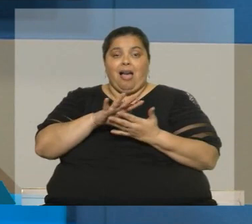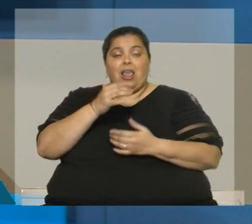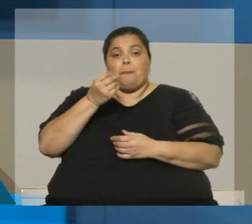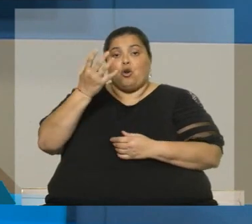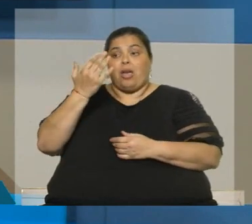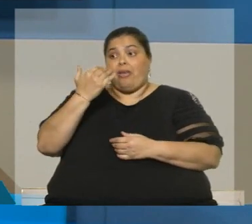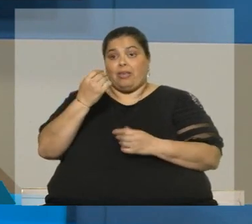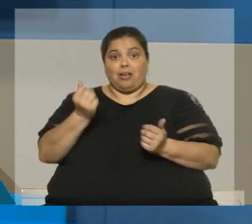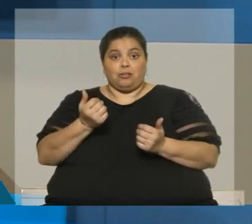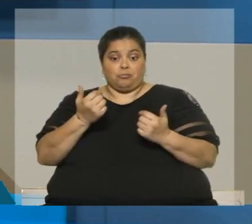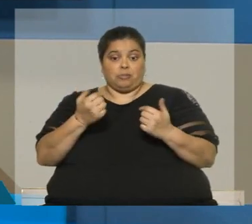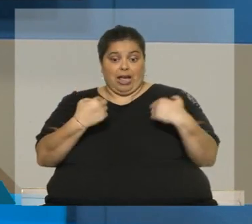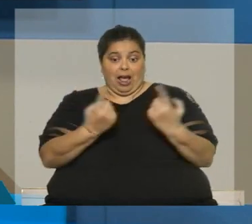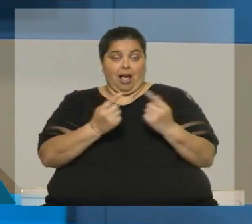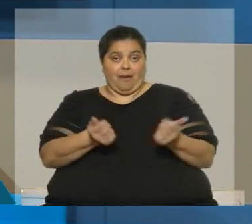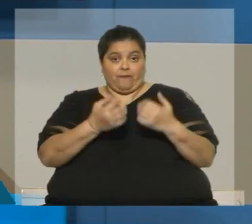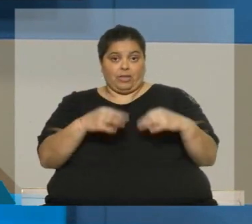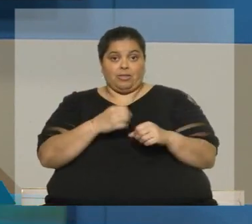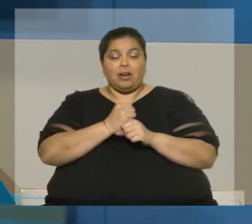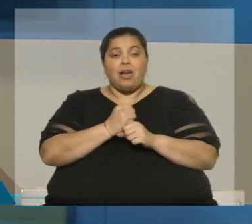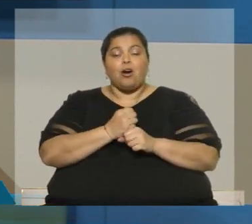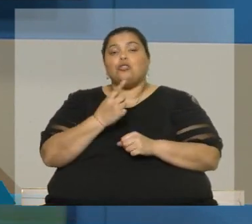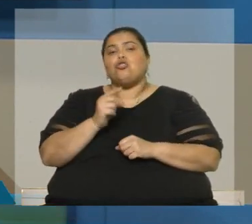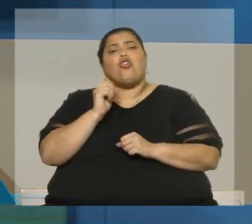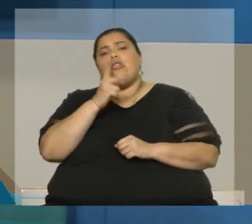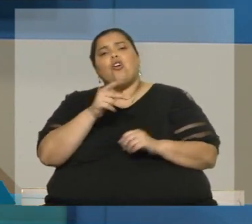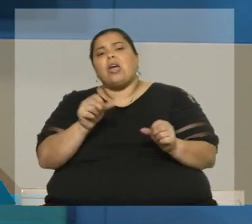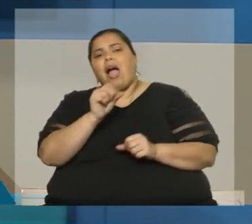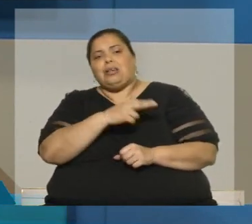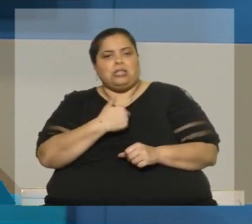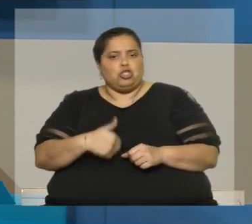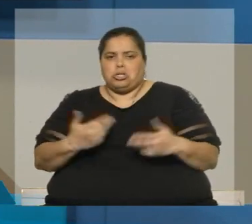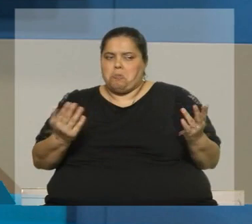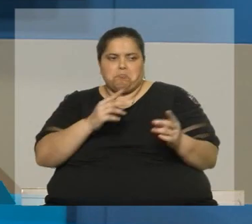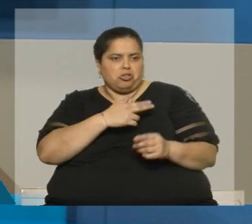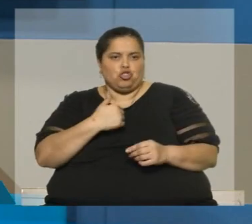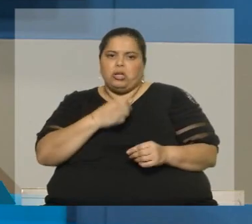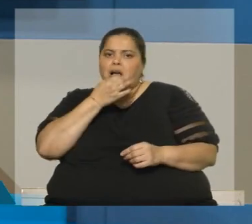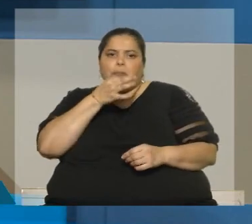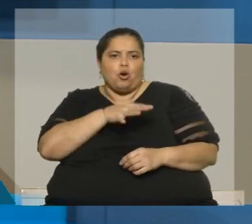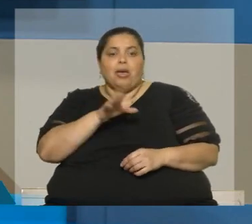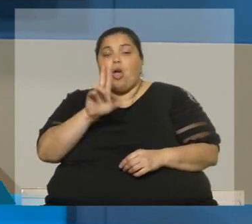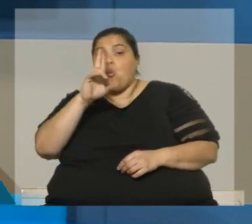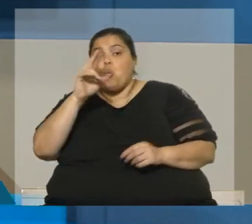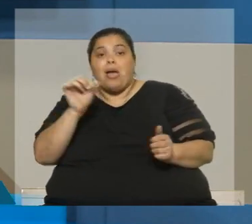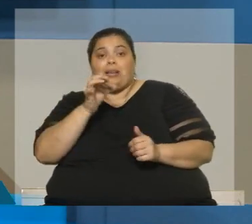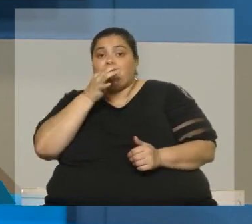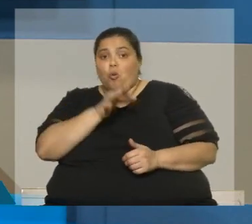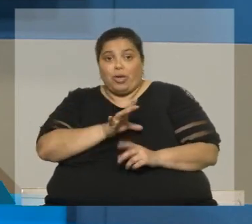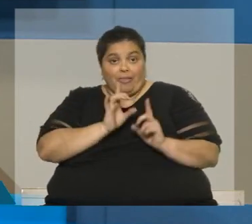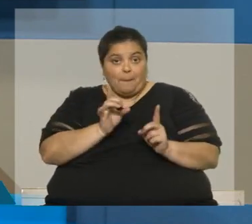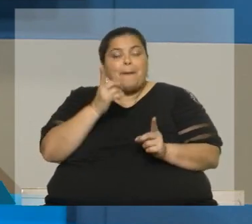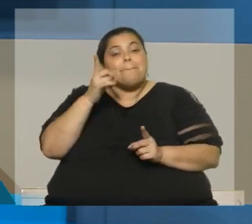hagan bien su trabajo. O nosotros... Yo no voy a decir lo que hace China. China hace lo que tiene que hacer. Uruguay hace lo que tiene que hacer. Yo lo que me puedo